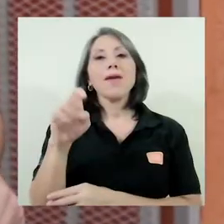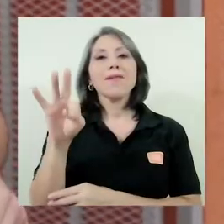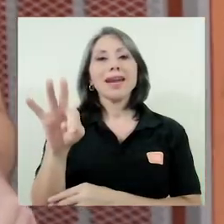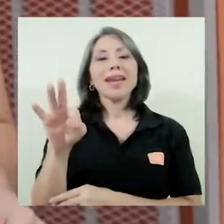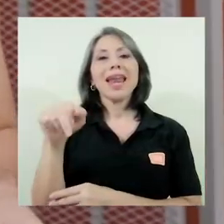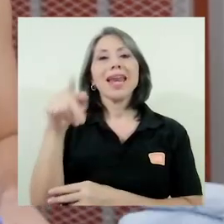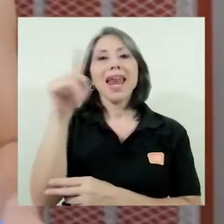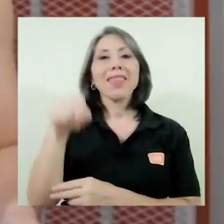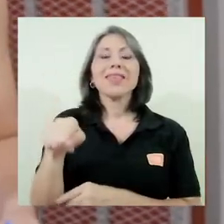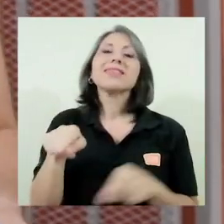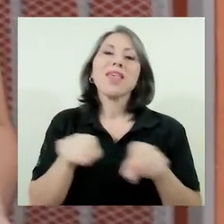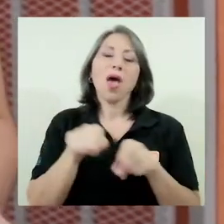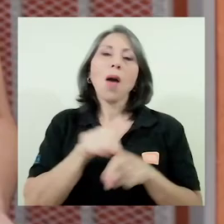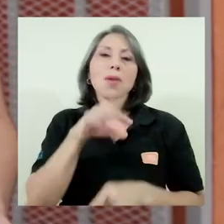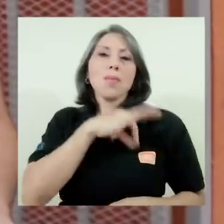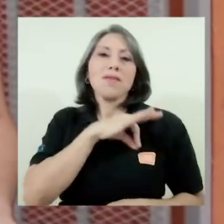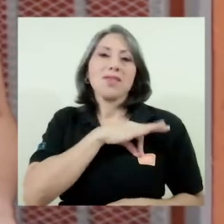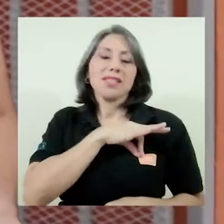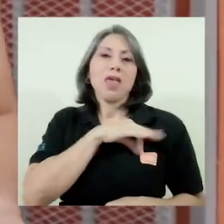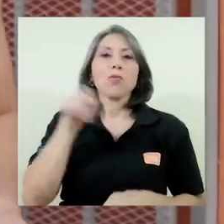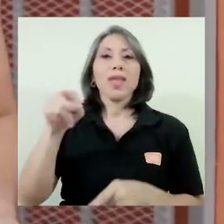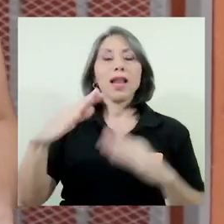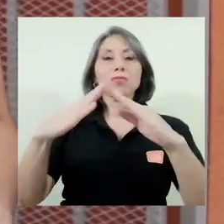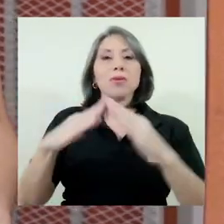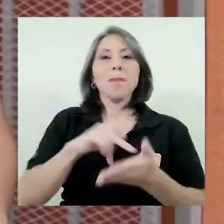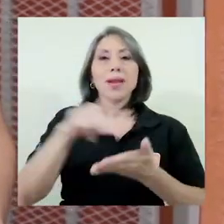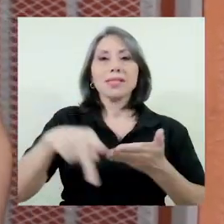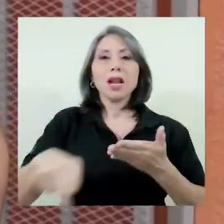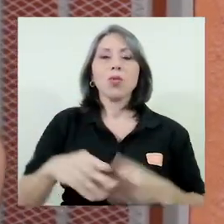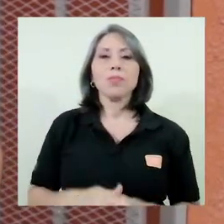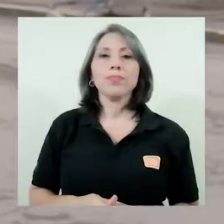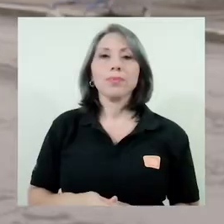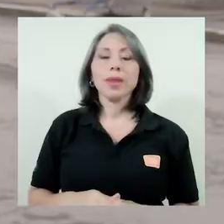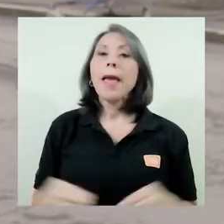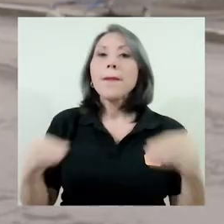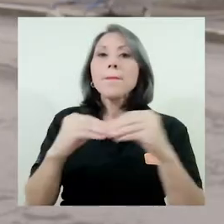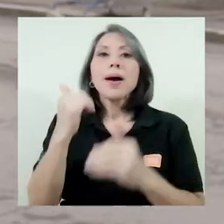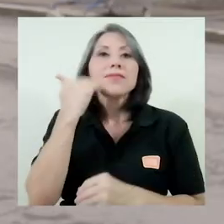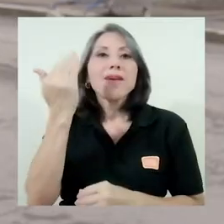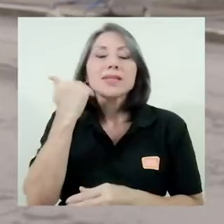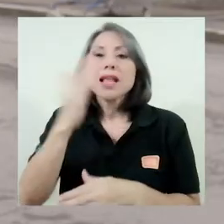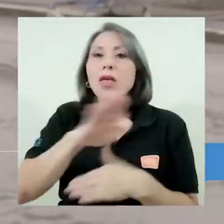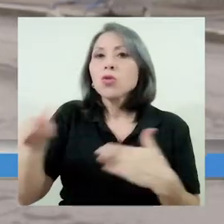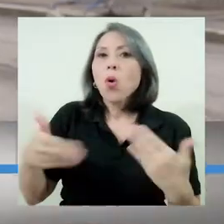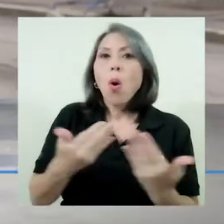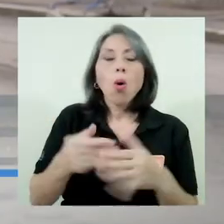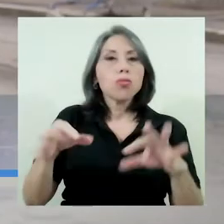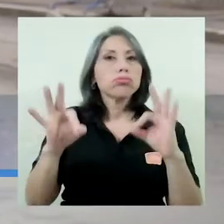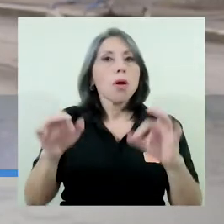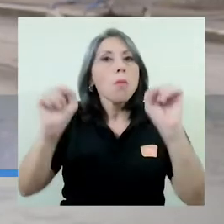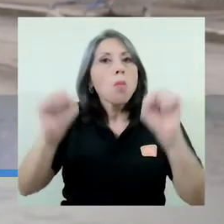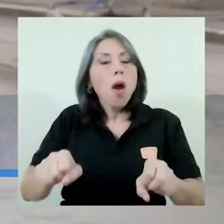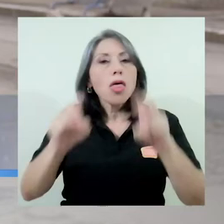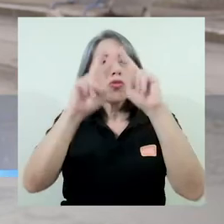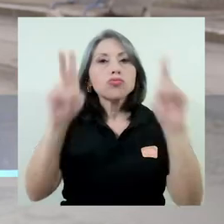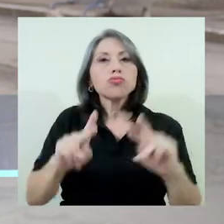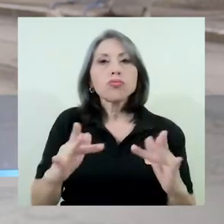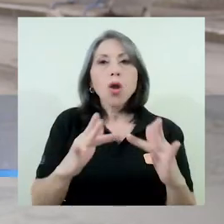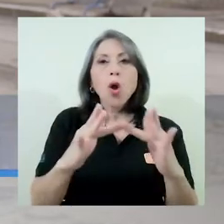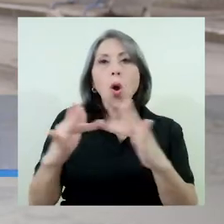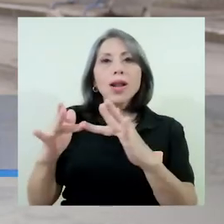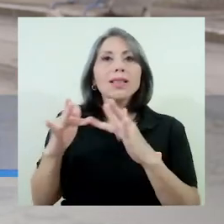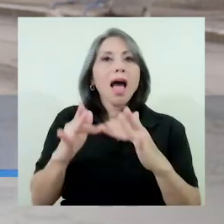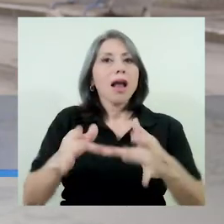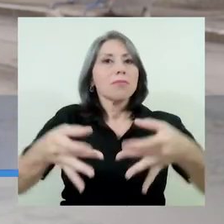Celedón, también se vio beneficiado con esta herramienta. Más facilidad todo totalmente, voy a poderme conectar y